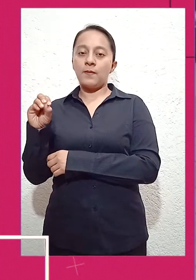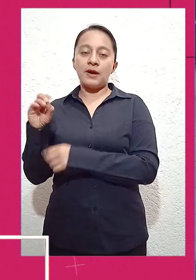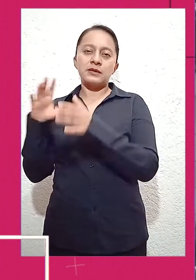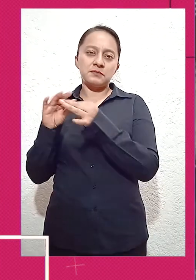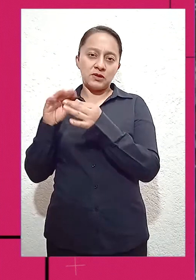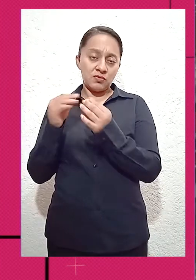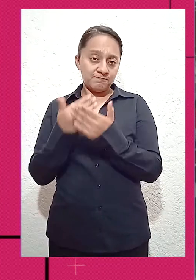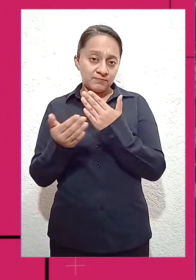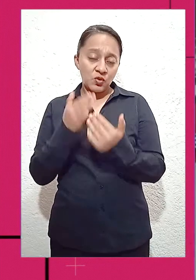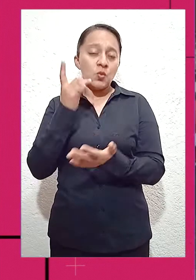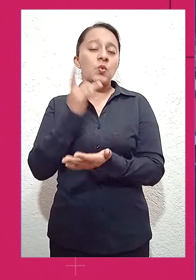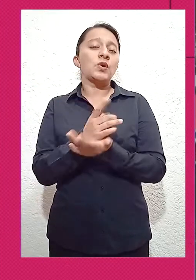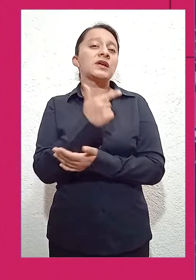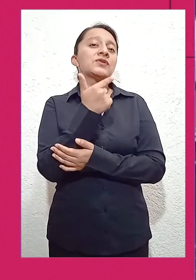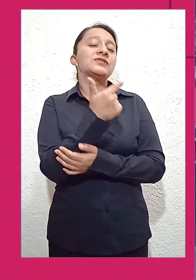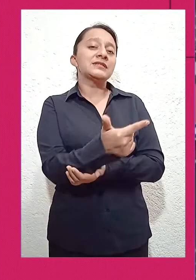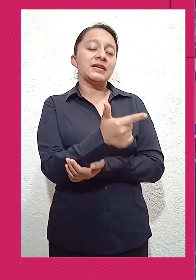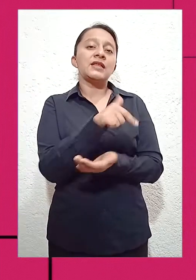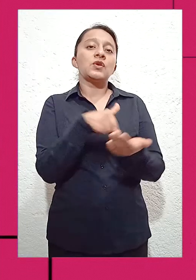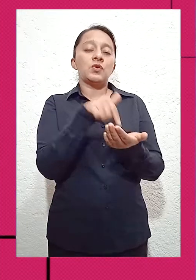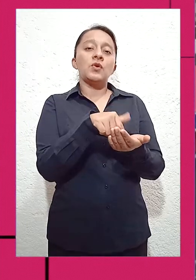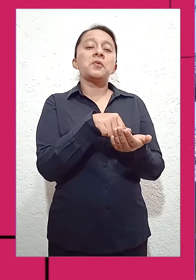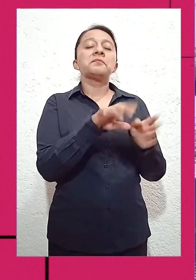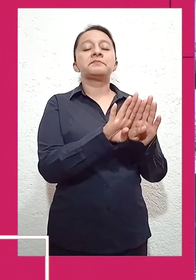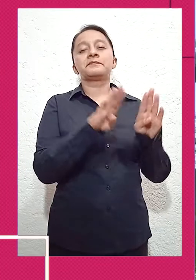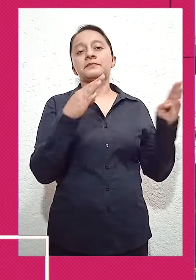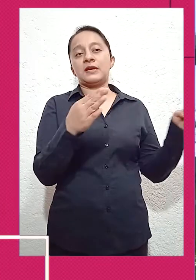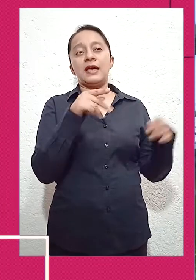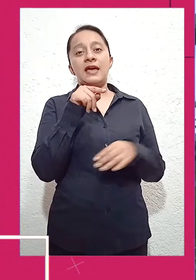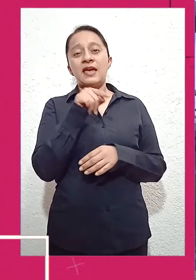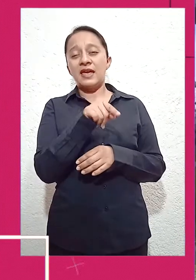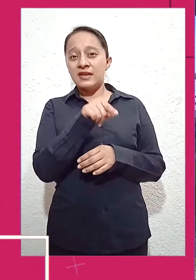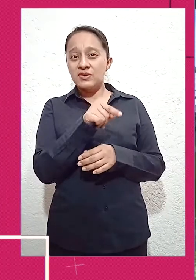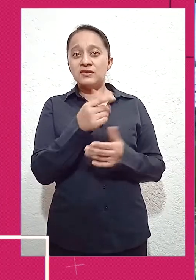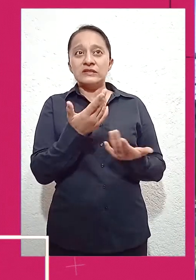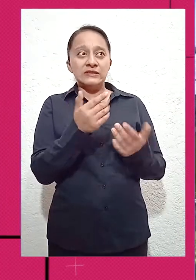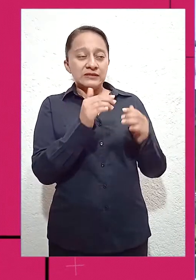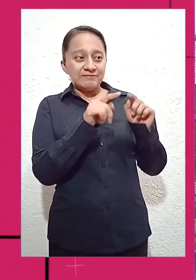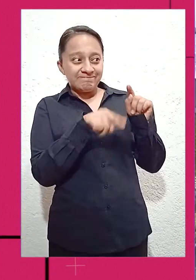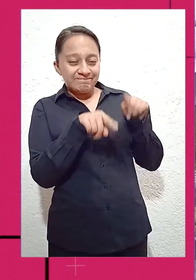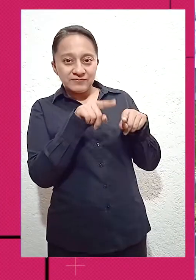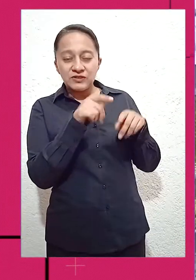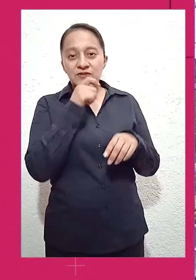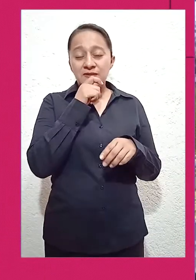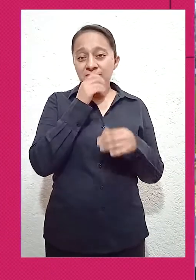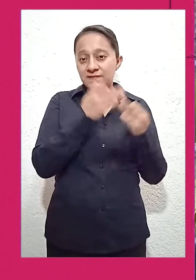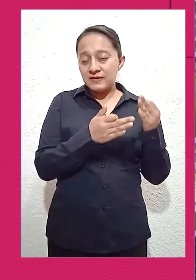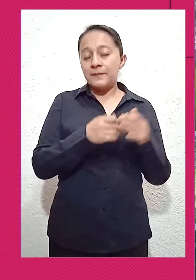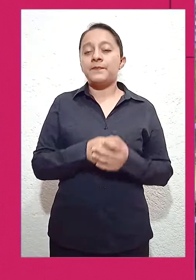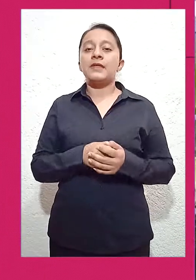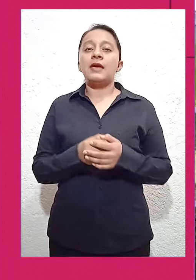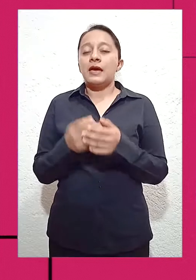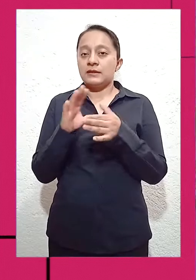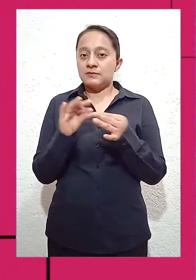puertas debido a que siguen sin encontrar su punto de equilibrio. Comentó en este sentido que el horario hasta las 12 de la noche no les favorece.